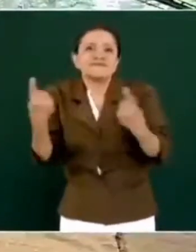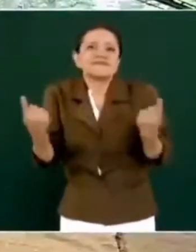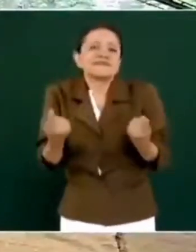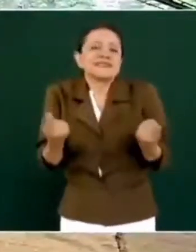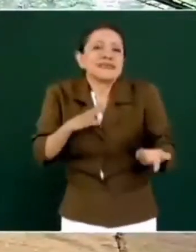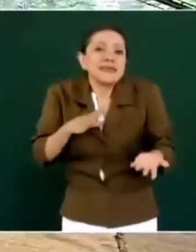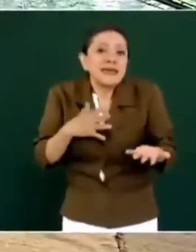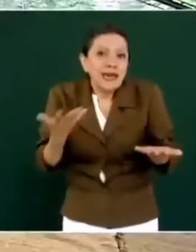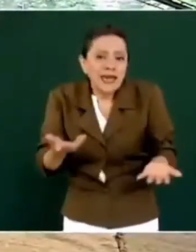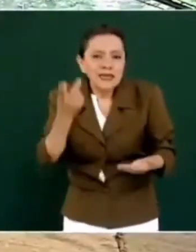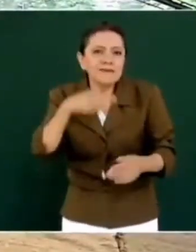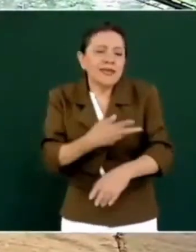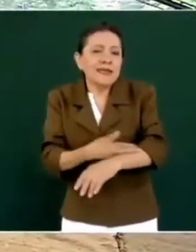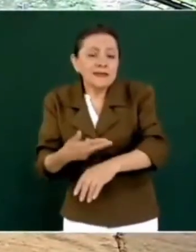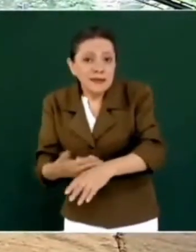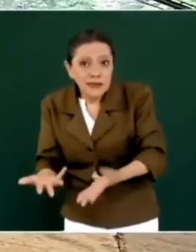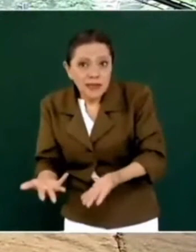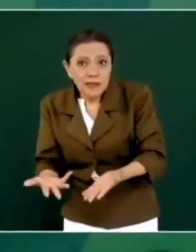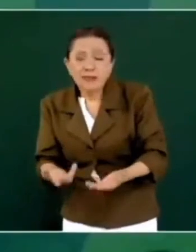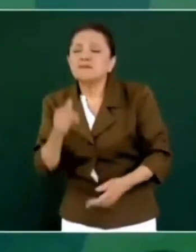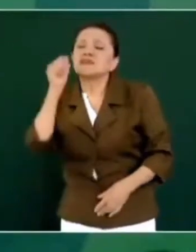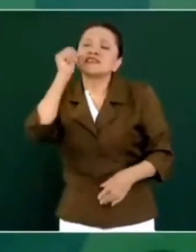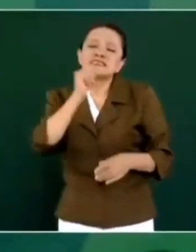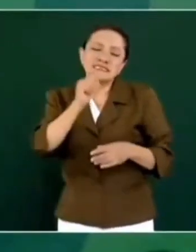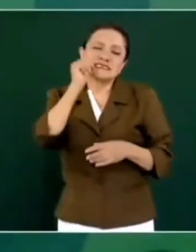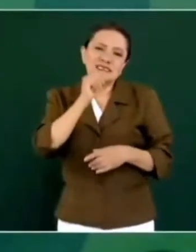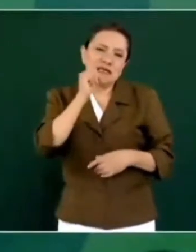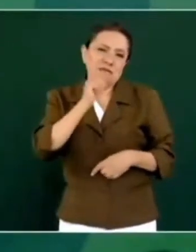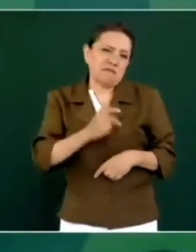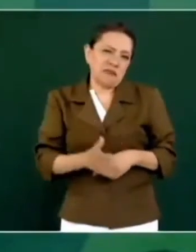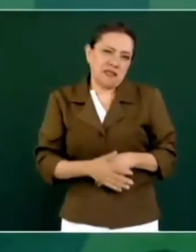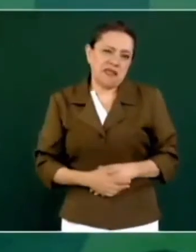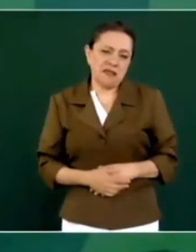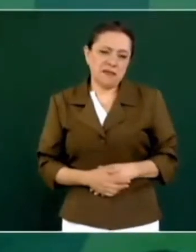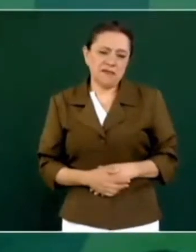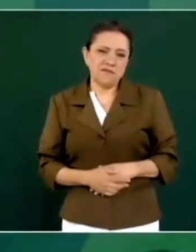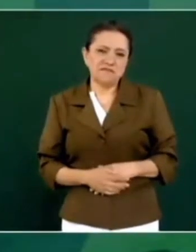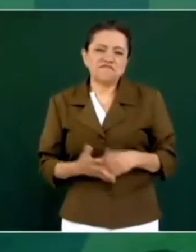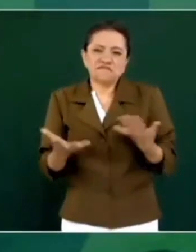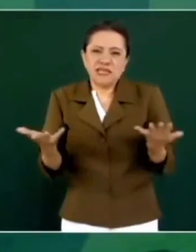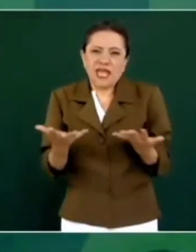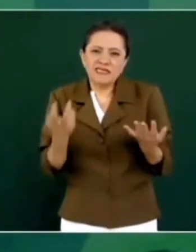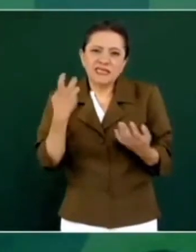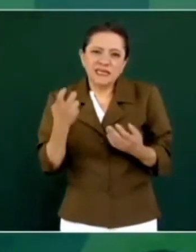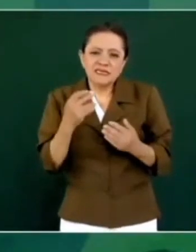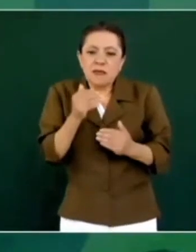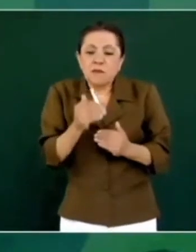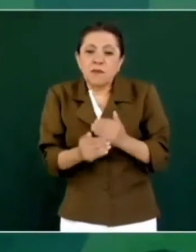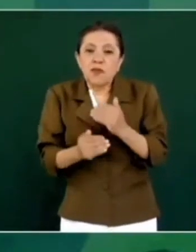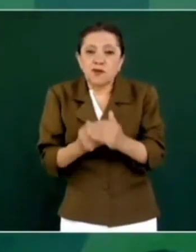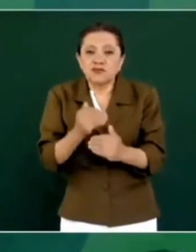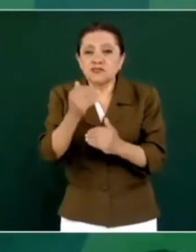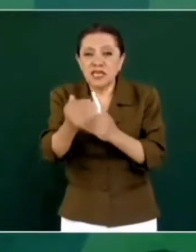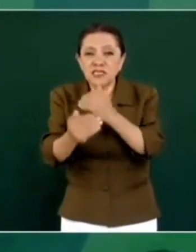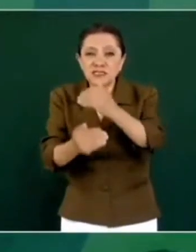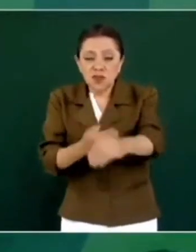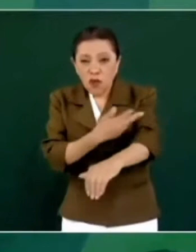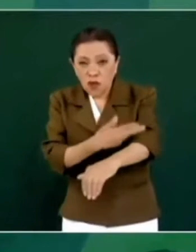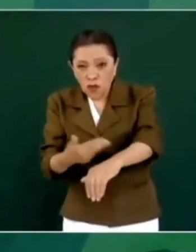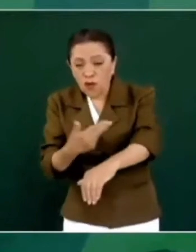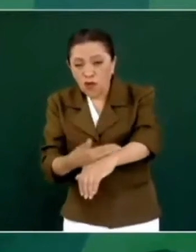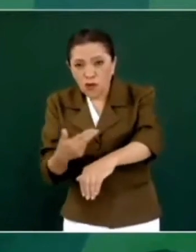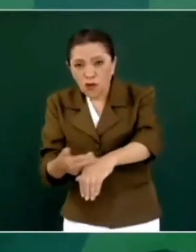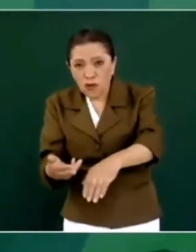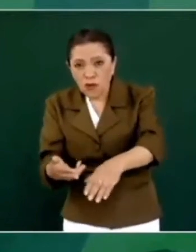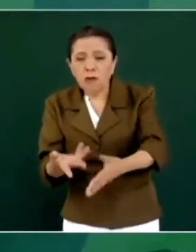siempre que se dan estos procesos, aun cuando